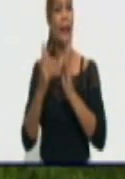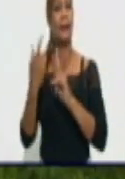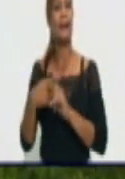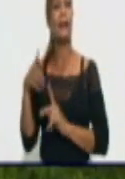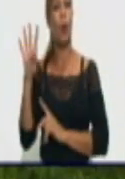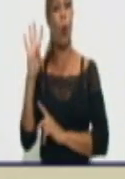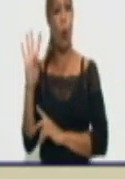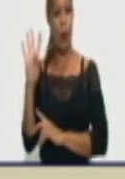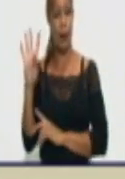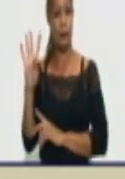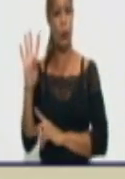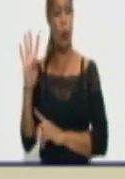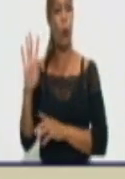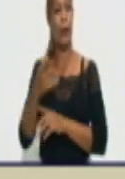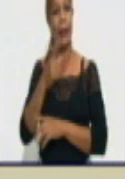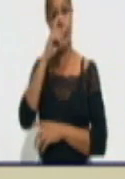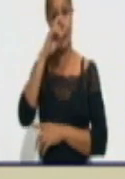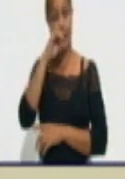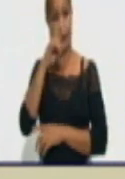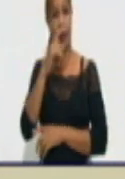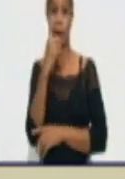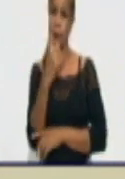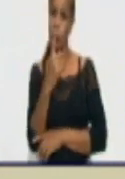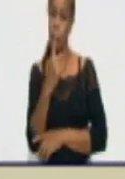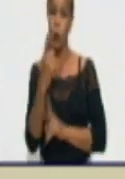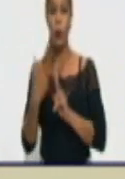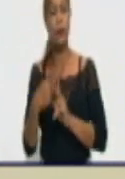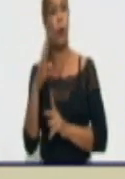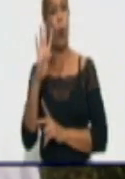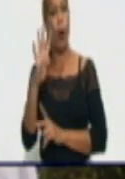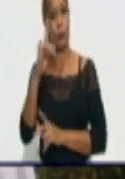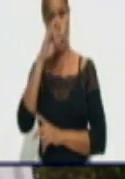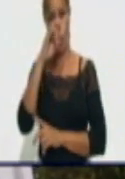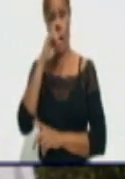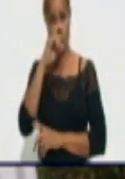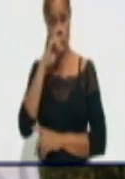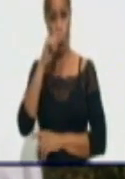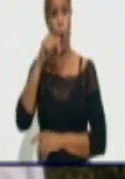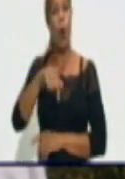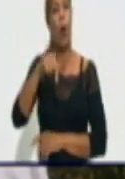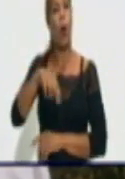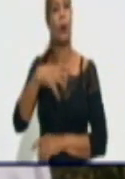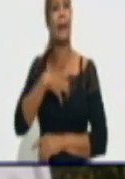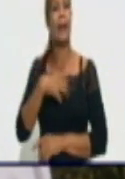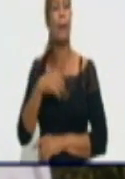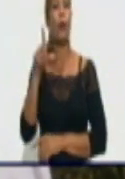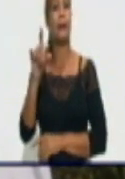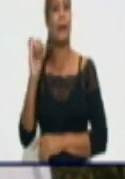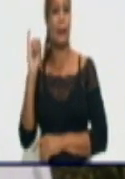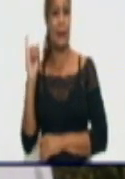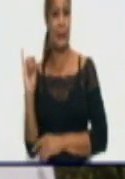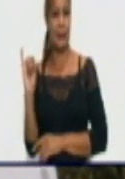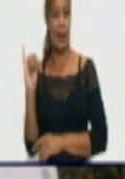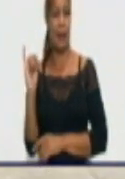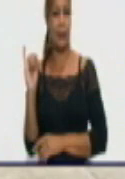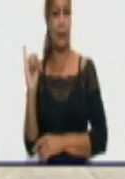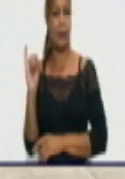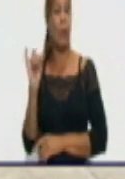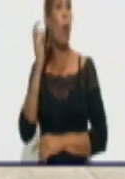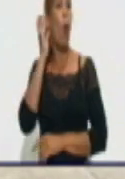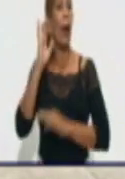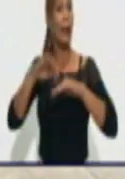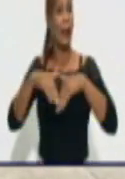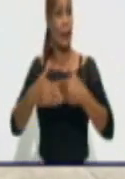comprendidos en la edad entre 1 y 4 años. Tenemos hoy 16 gestantes